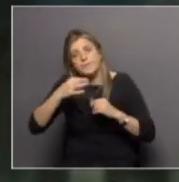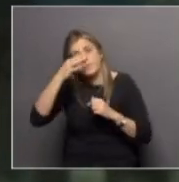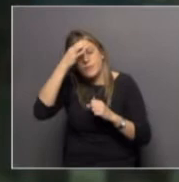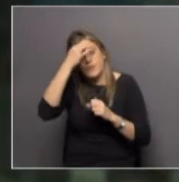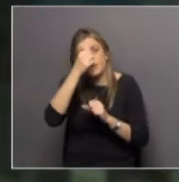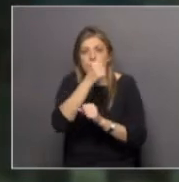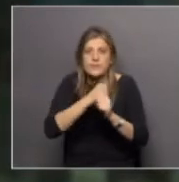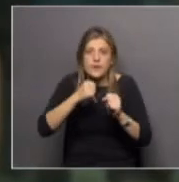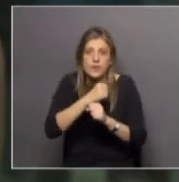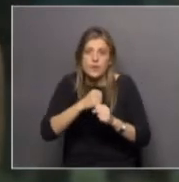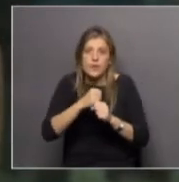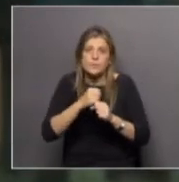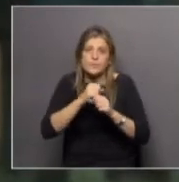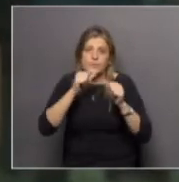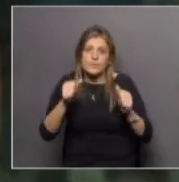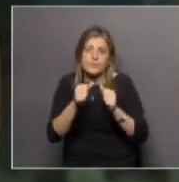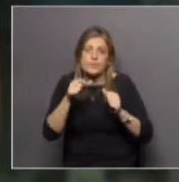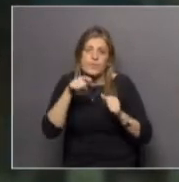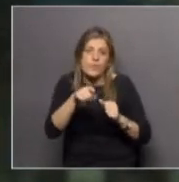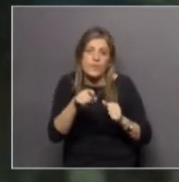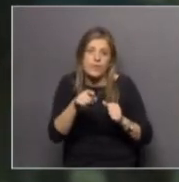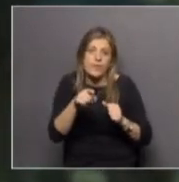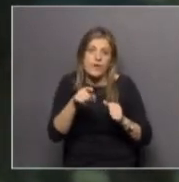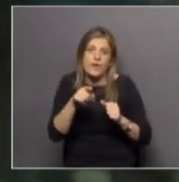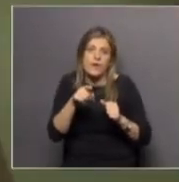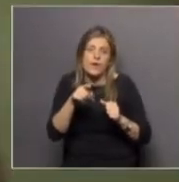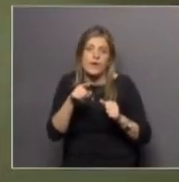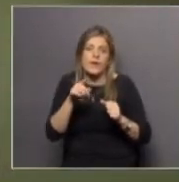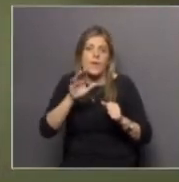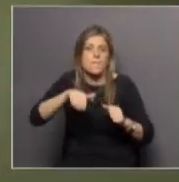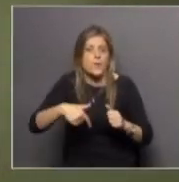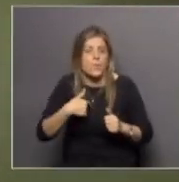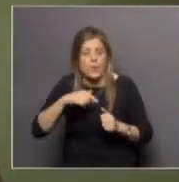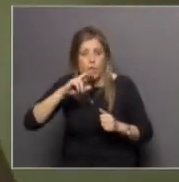crear un producto de origen propio, de origen uruguayo.